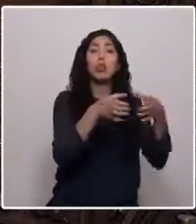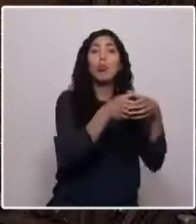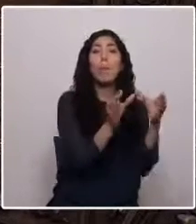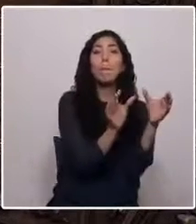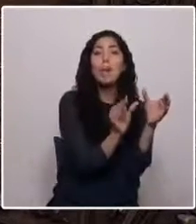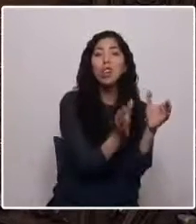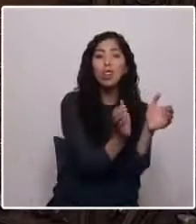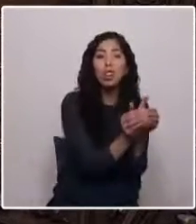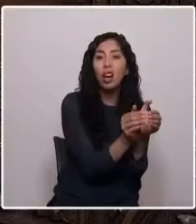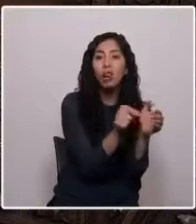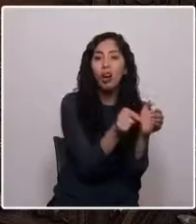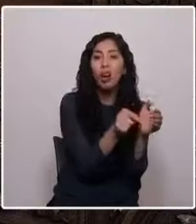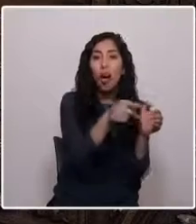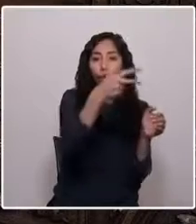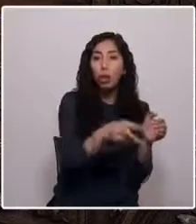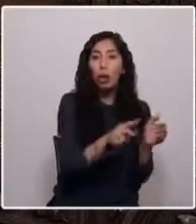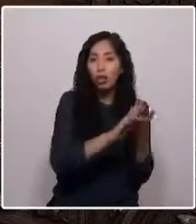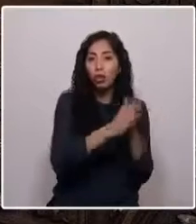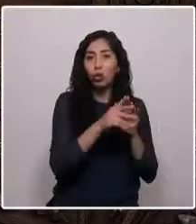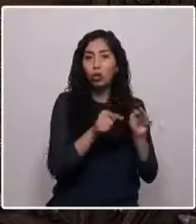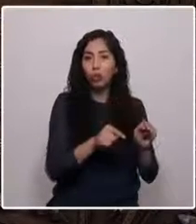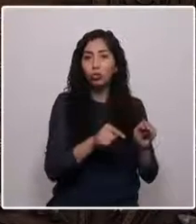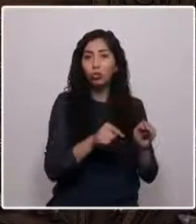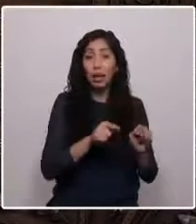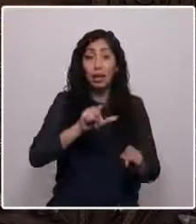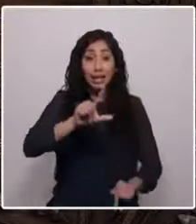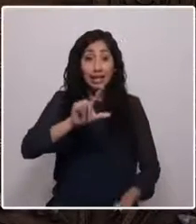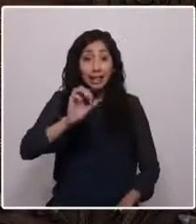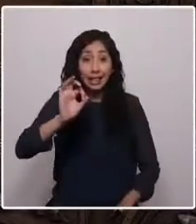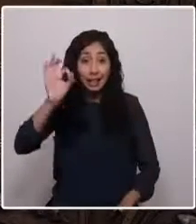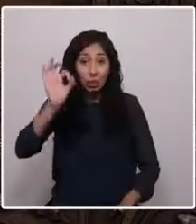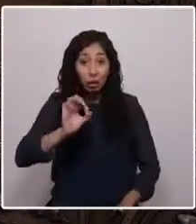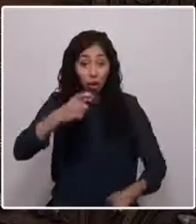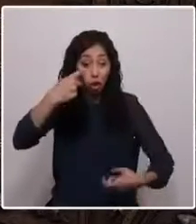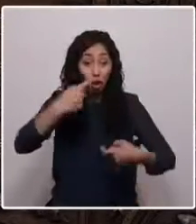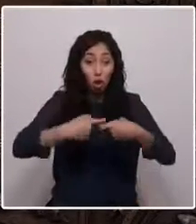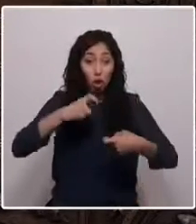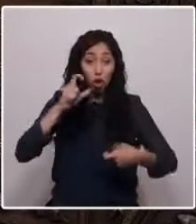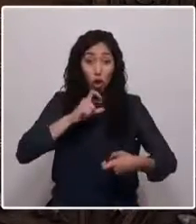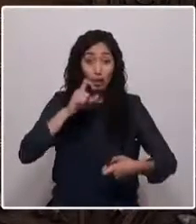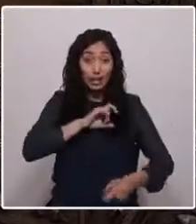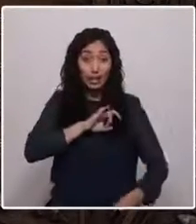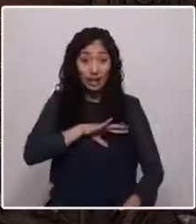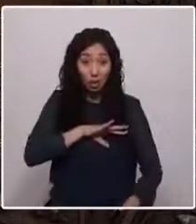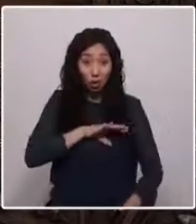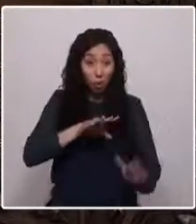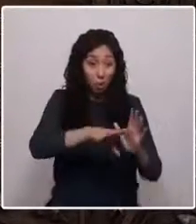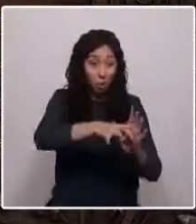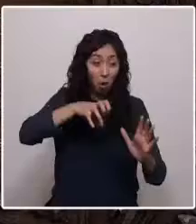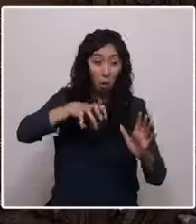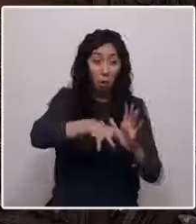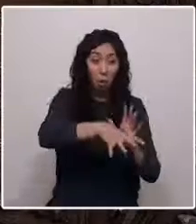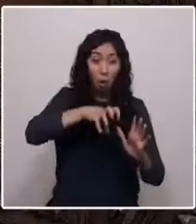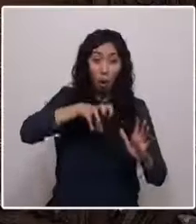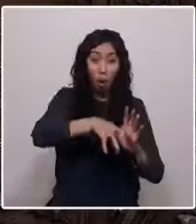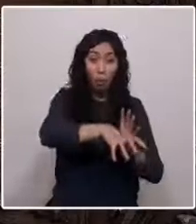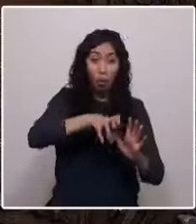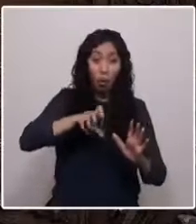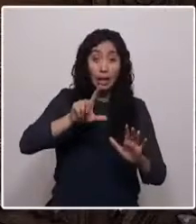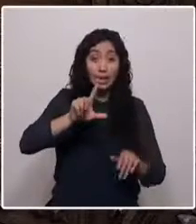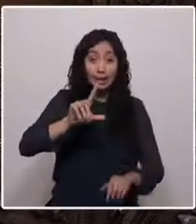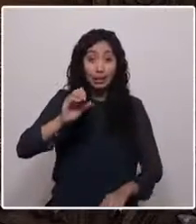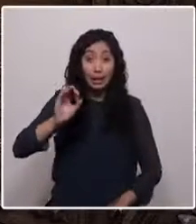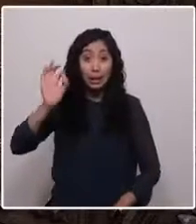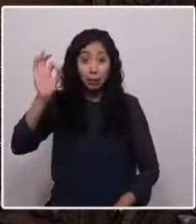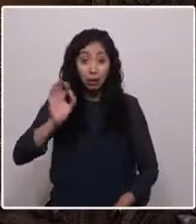El 70% del cobre chileno, de su producción y sus utilidades,